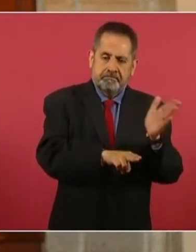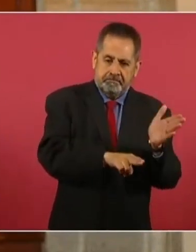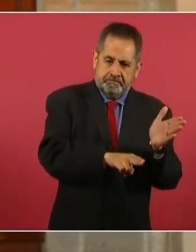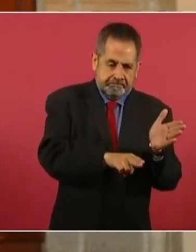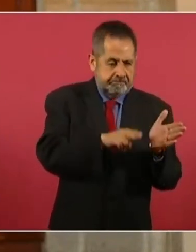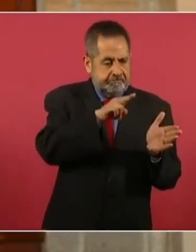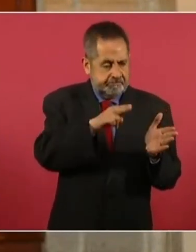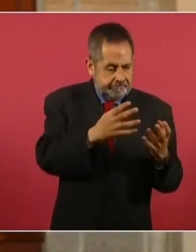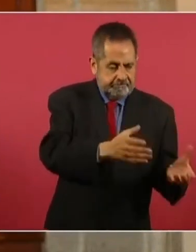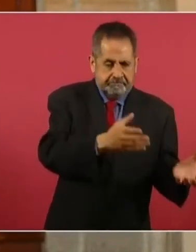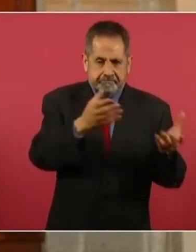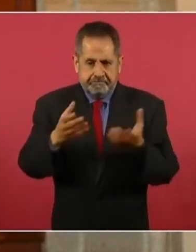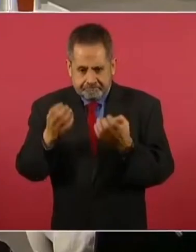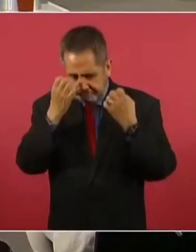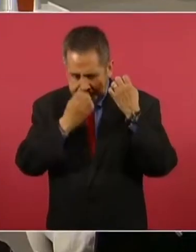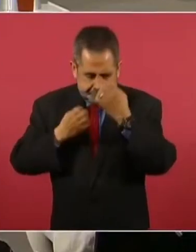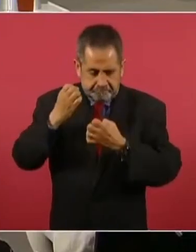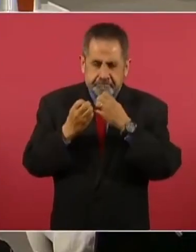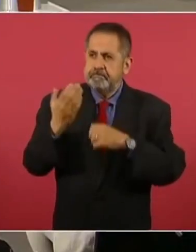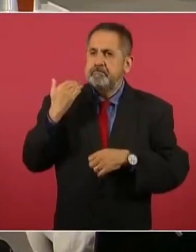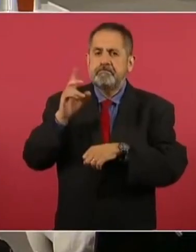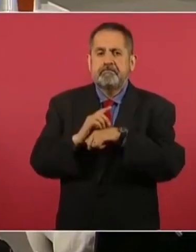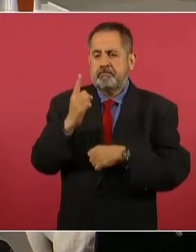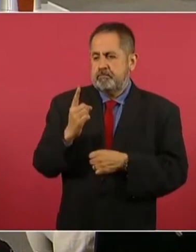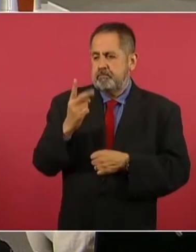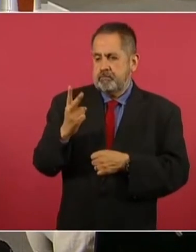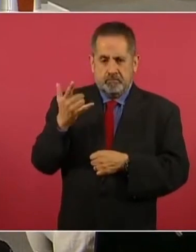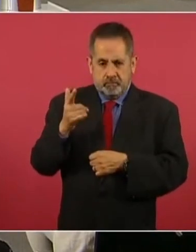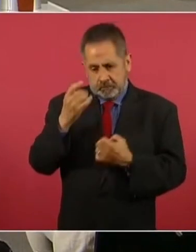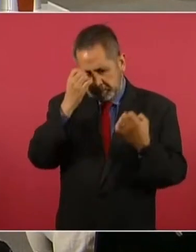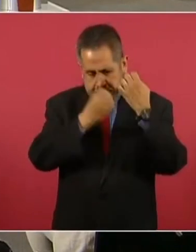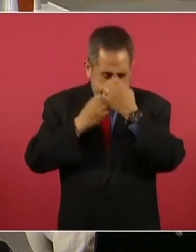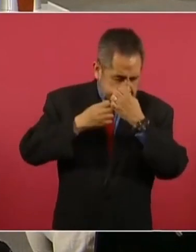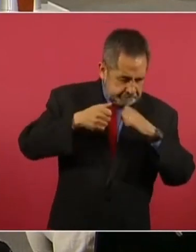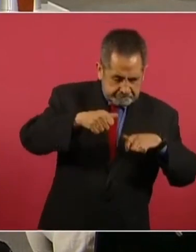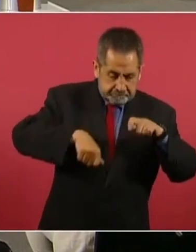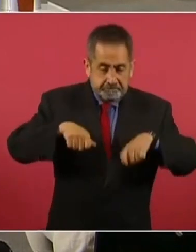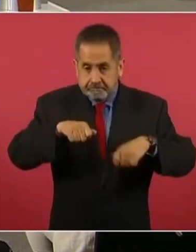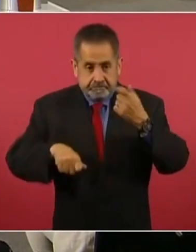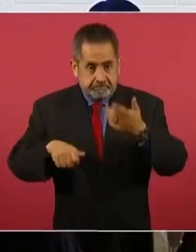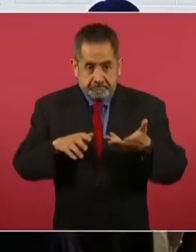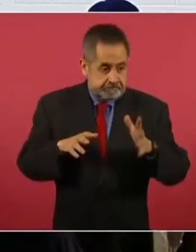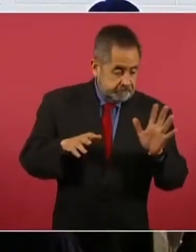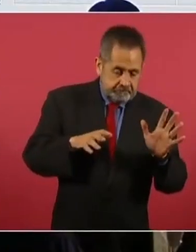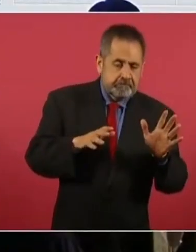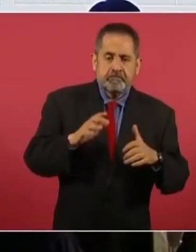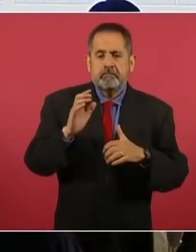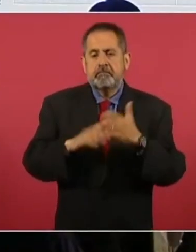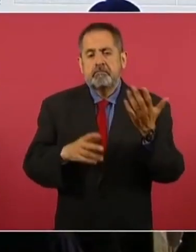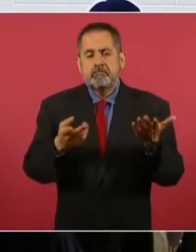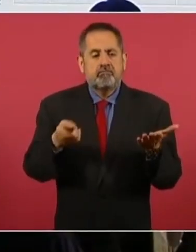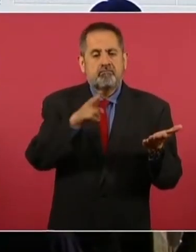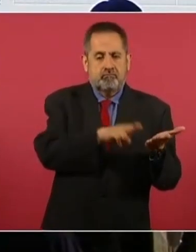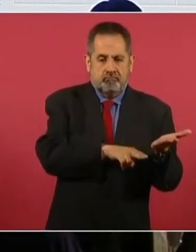se practicó entre los días 1 y 2 de julio se inhumó nuevamente el cuerpo en el